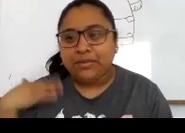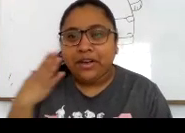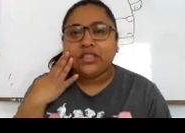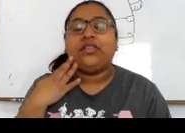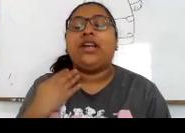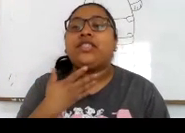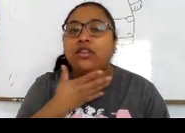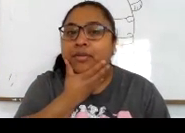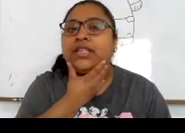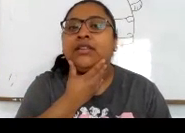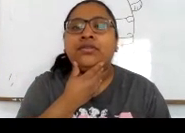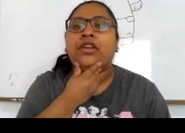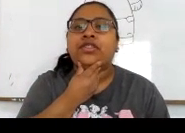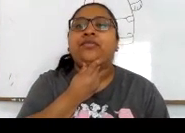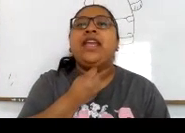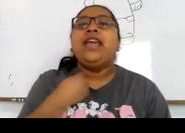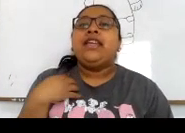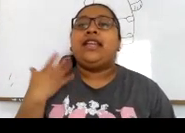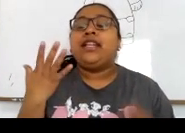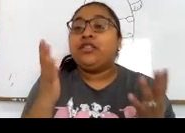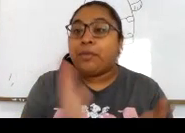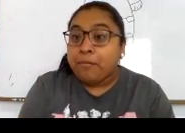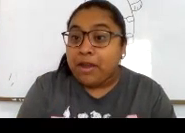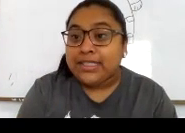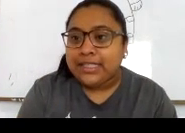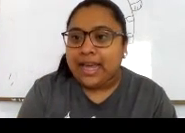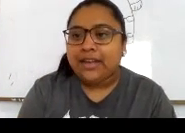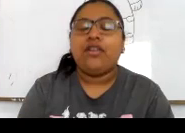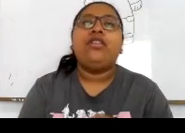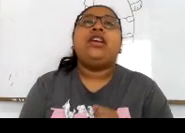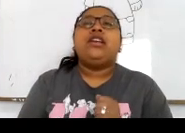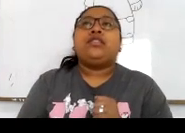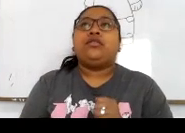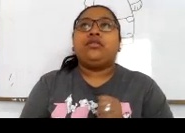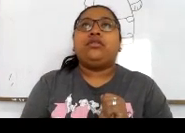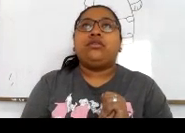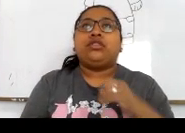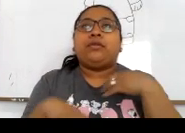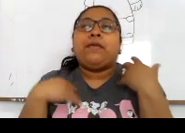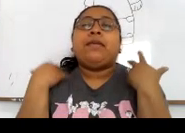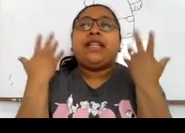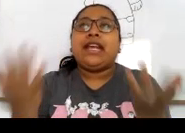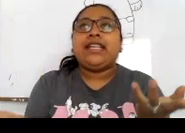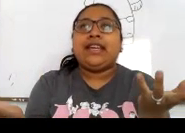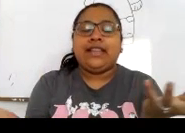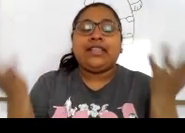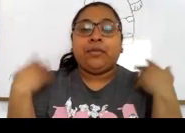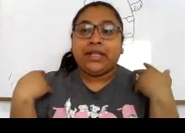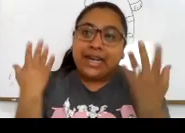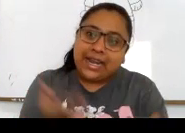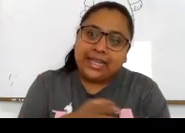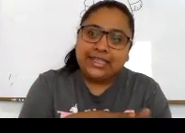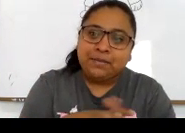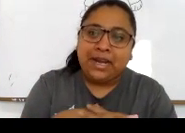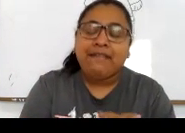que demuestro en mi rostro. Ellos sí lo demuestran con su rostro. Tienen su propio abecedario, su, su propia manera de, de